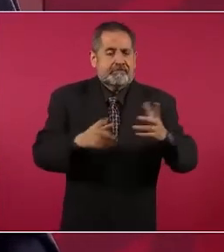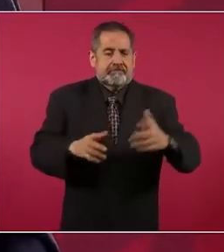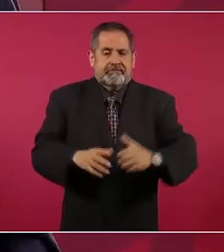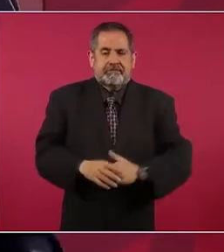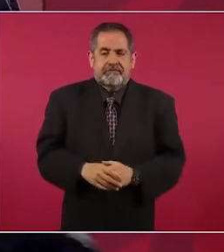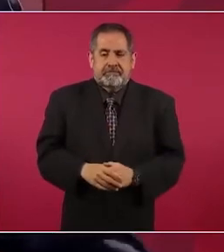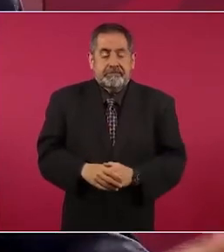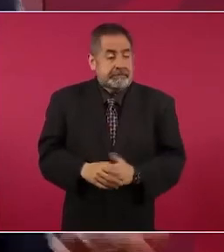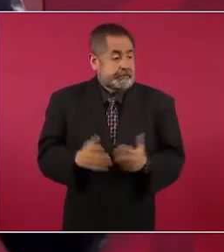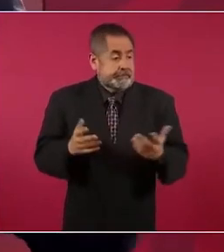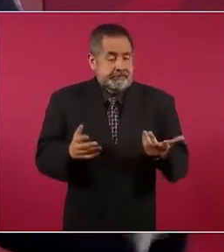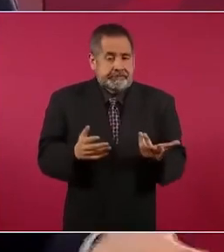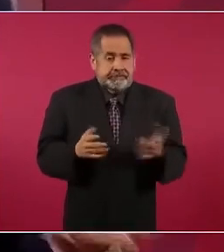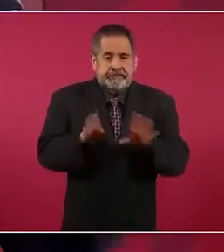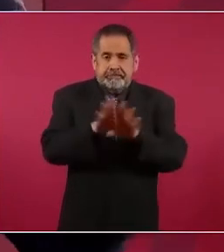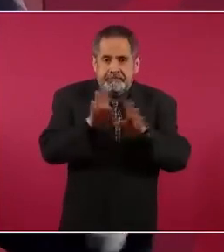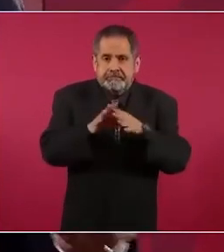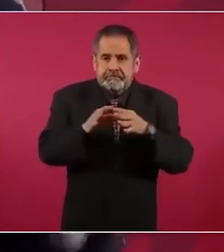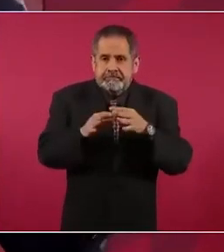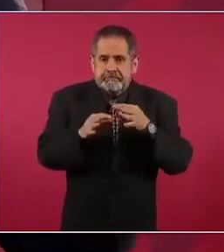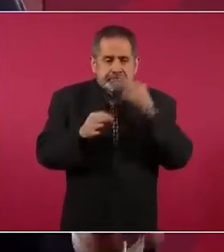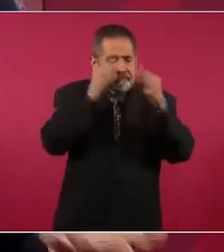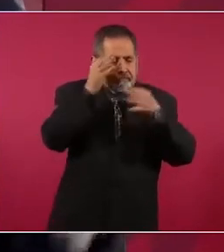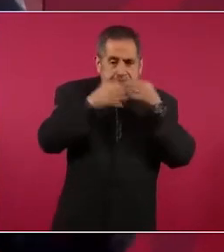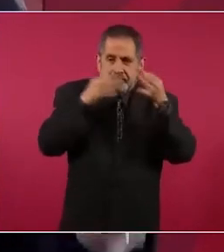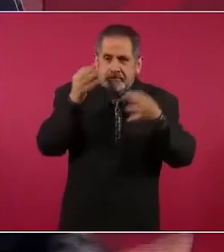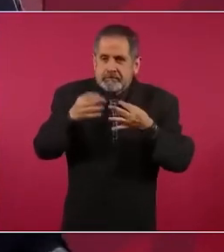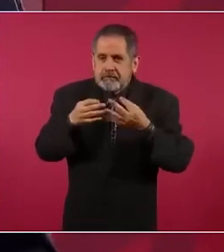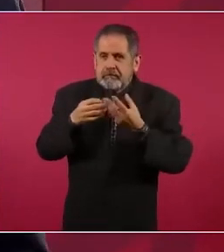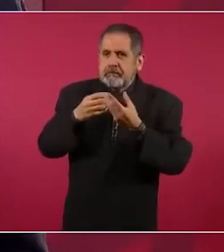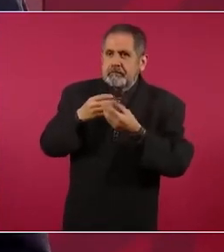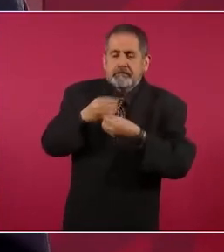Porque si no, ¿cómo los promueven?